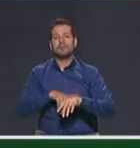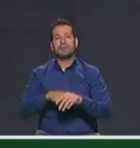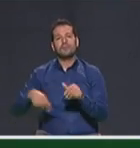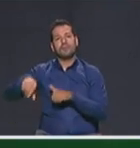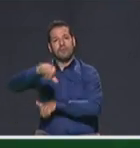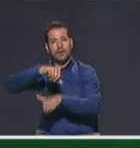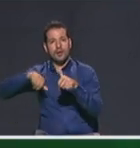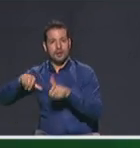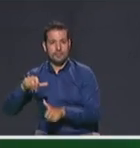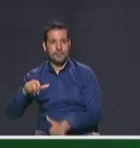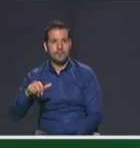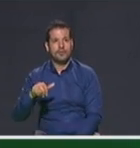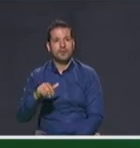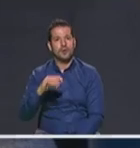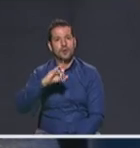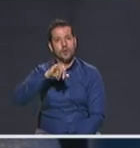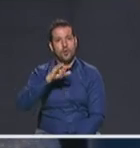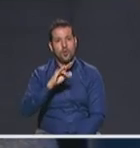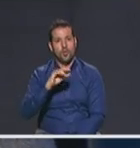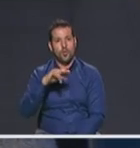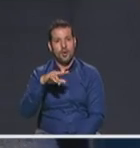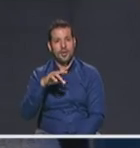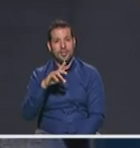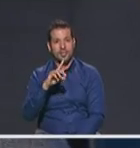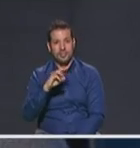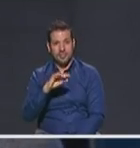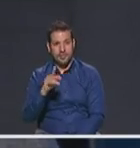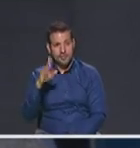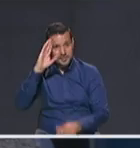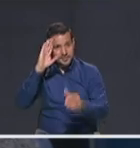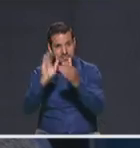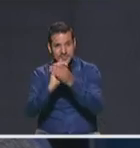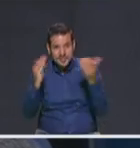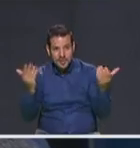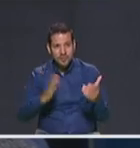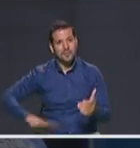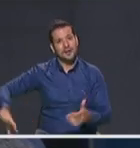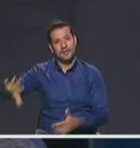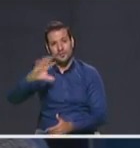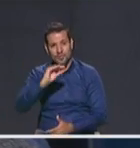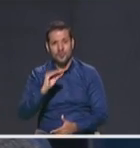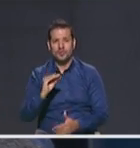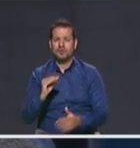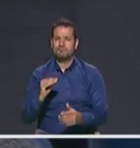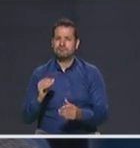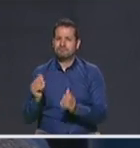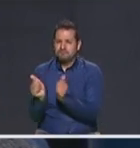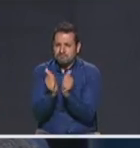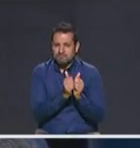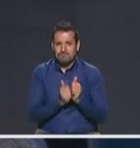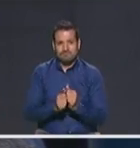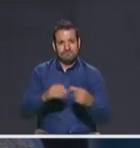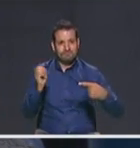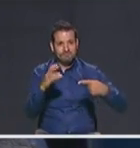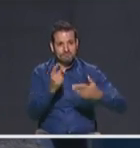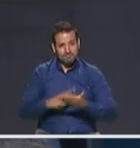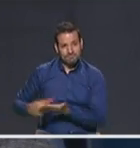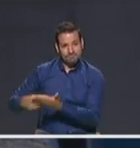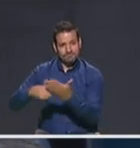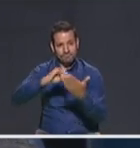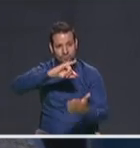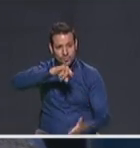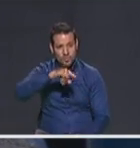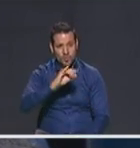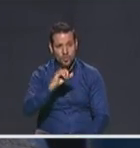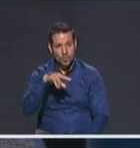Valderrama, del Movimiento Todos Juntos. Buenas noches, un saludo para todos los televidentes, compañeros de debate. Mi nombre es Juan David Valderrama,